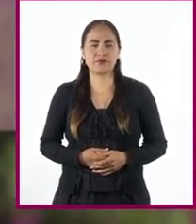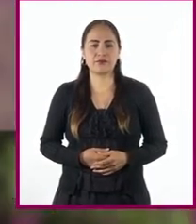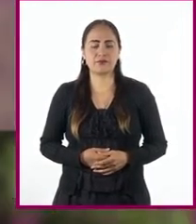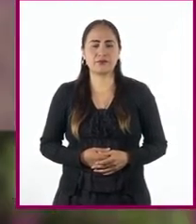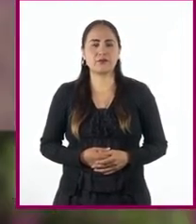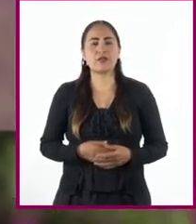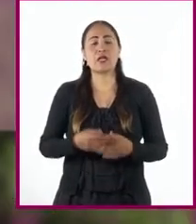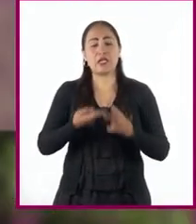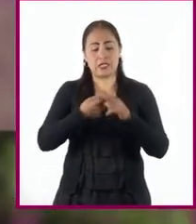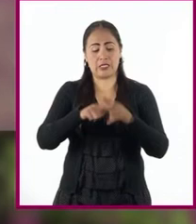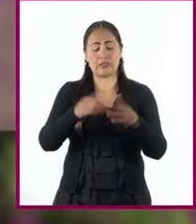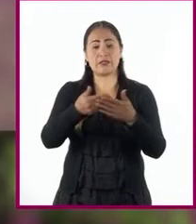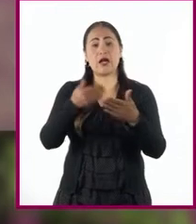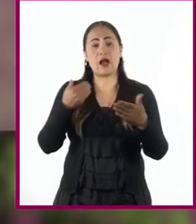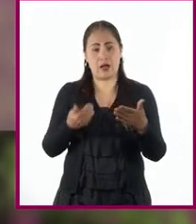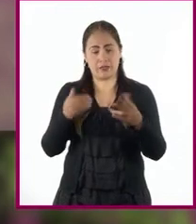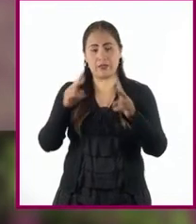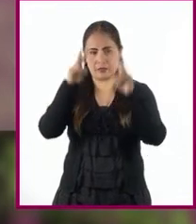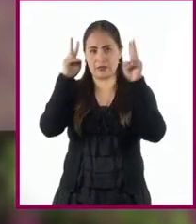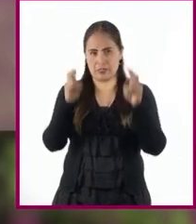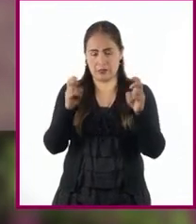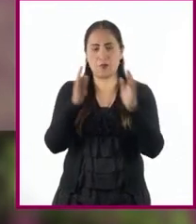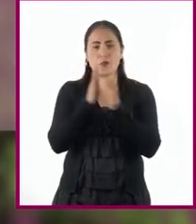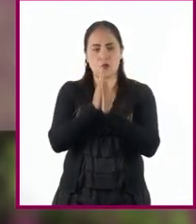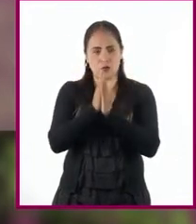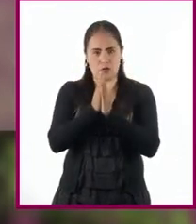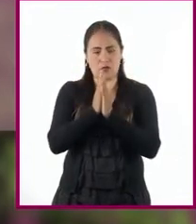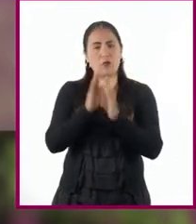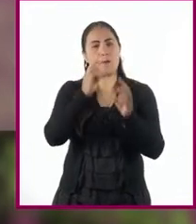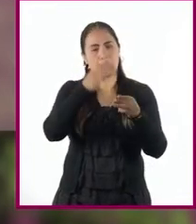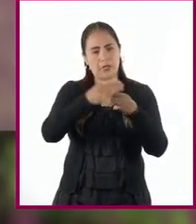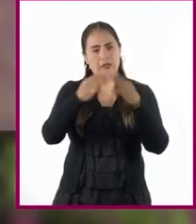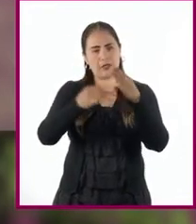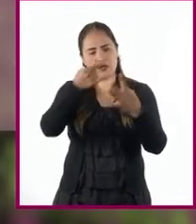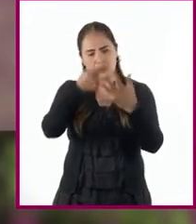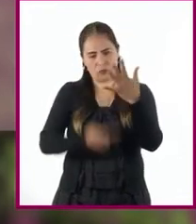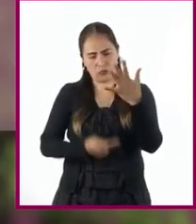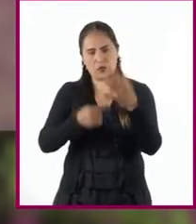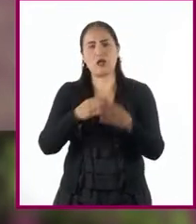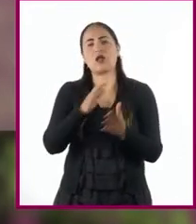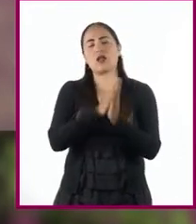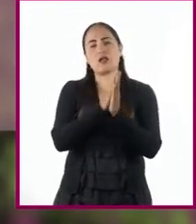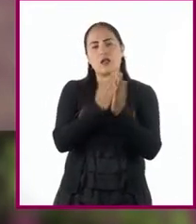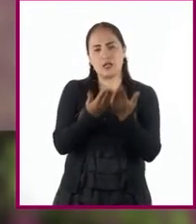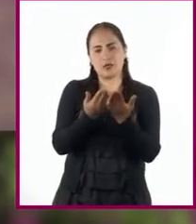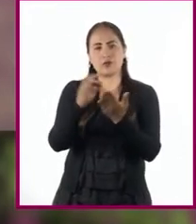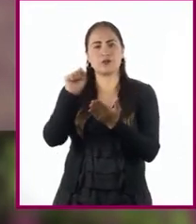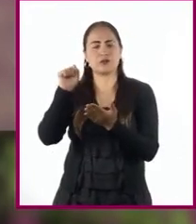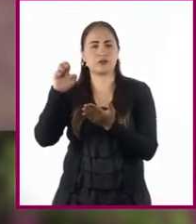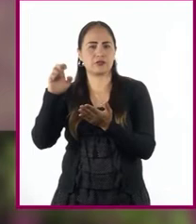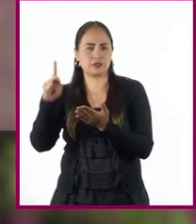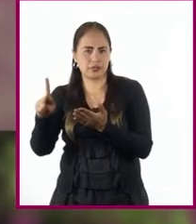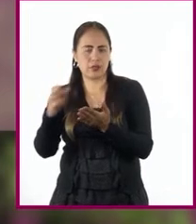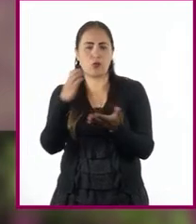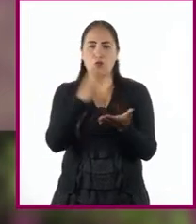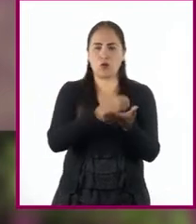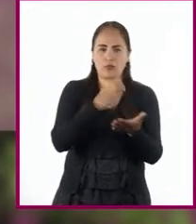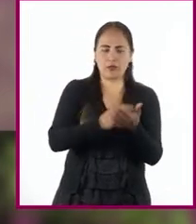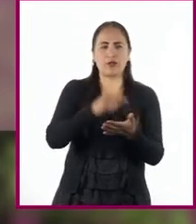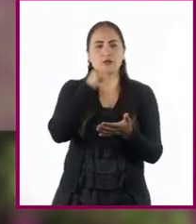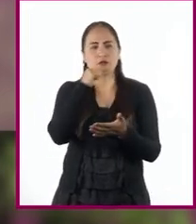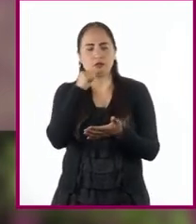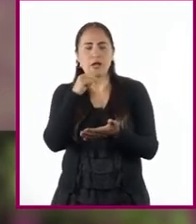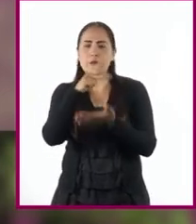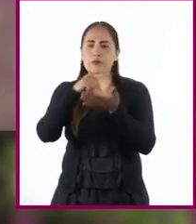Antes de iniciar con nuestro tema, les invito a tener cerca su libro de texto y cuaderno de la asignatura. También lápiz o